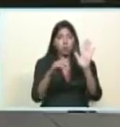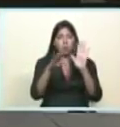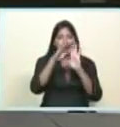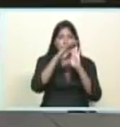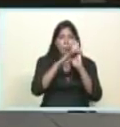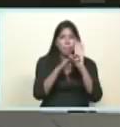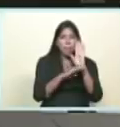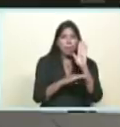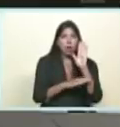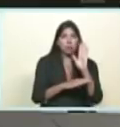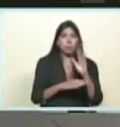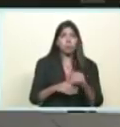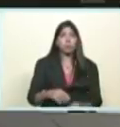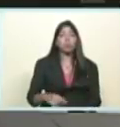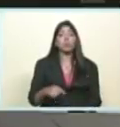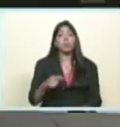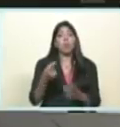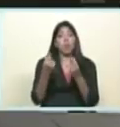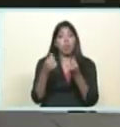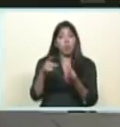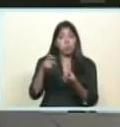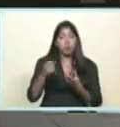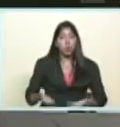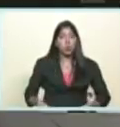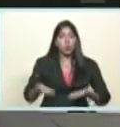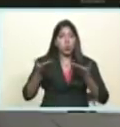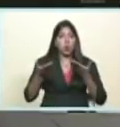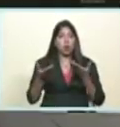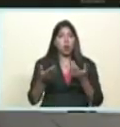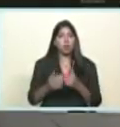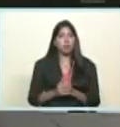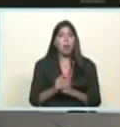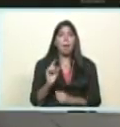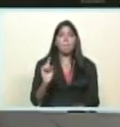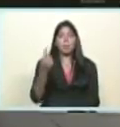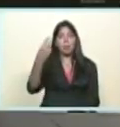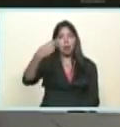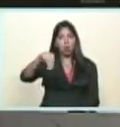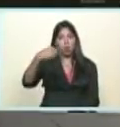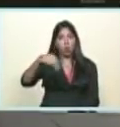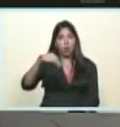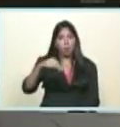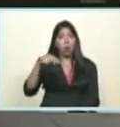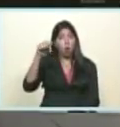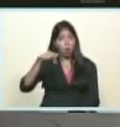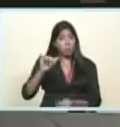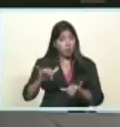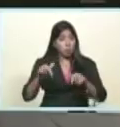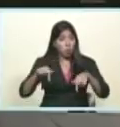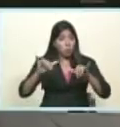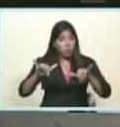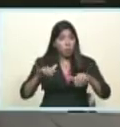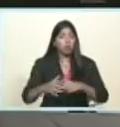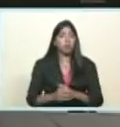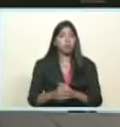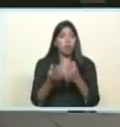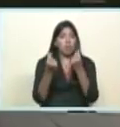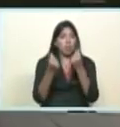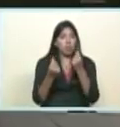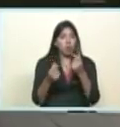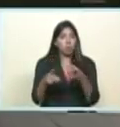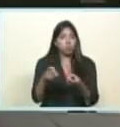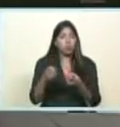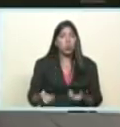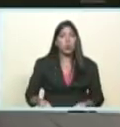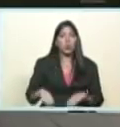un aumento salarial a partir del primero de noviembre de hoy mismo que va a ser